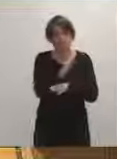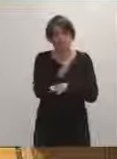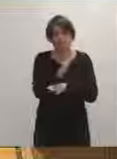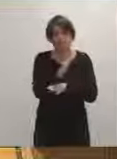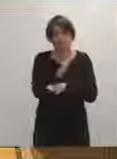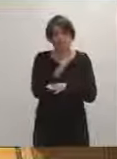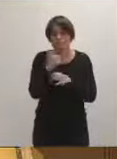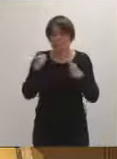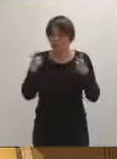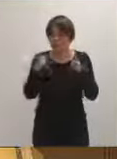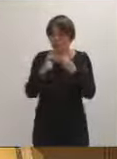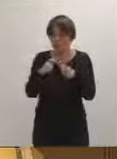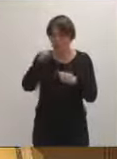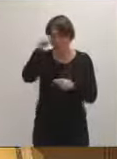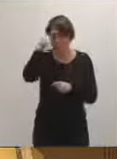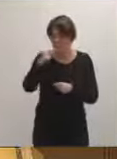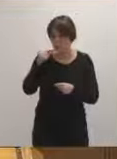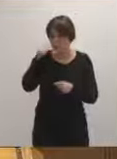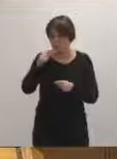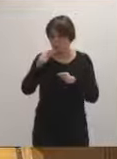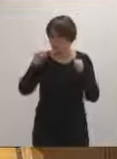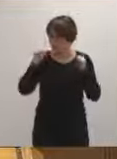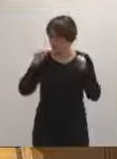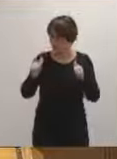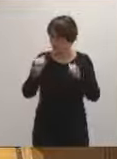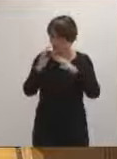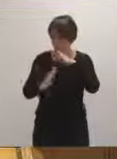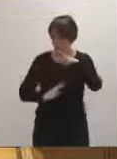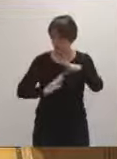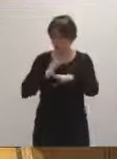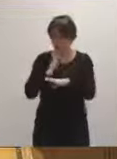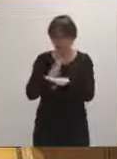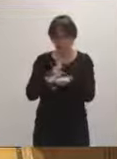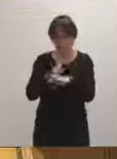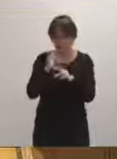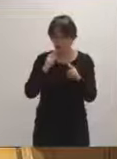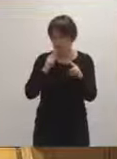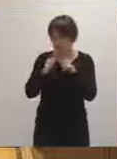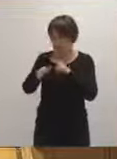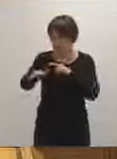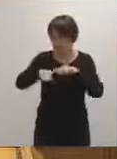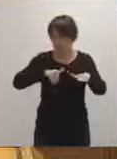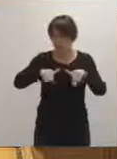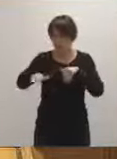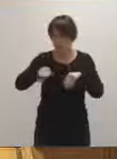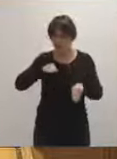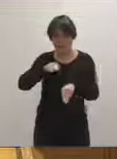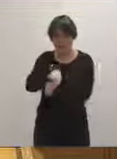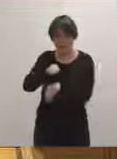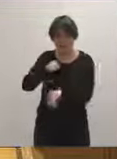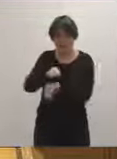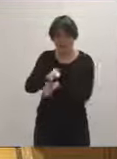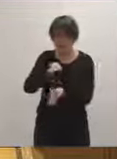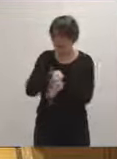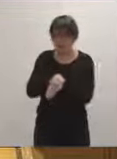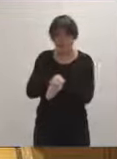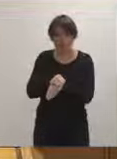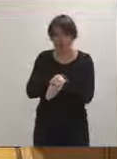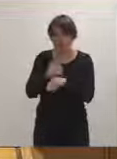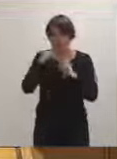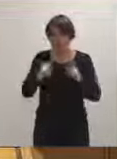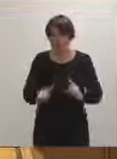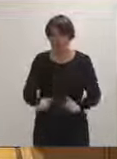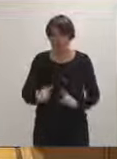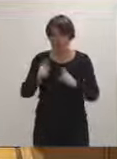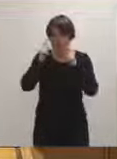El Departamento de Cultura inició su andadura esta legislatura con una rápida convocatoria de ayudas al sector, siendo prácticamente de las